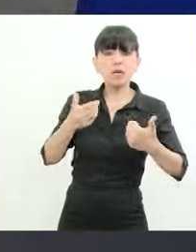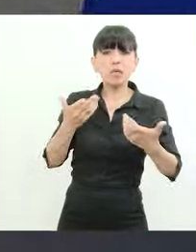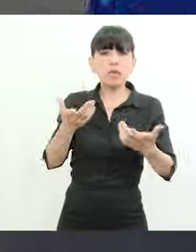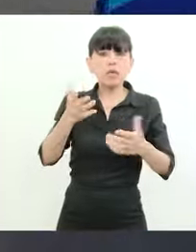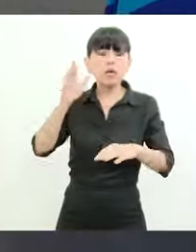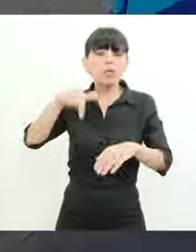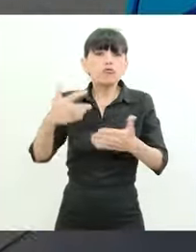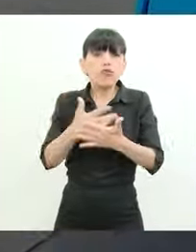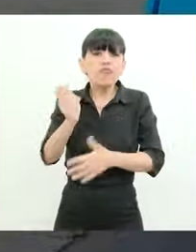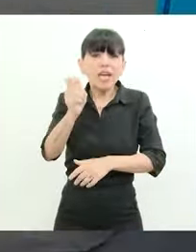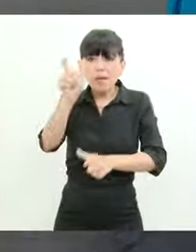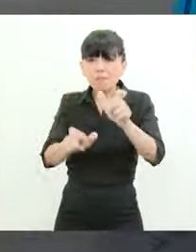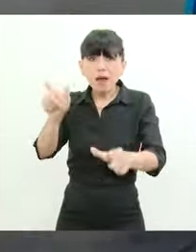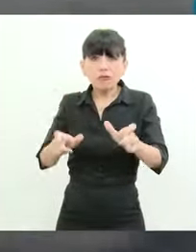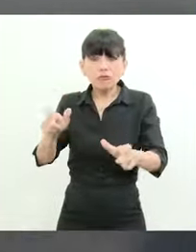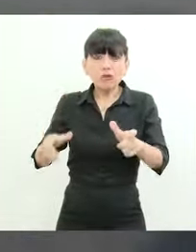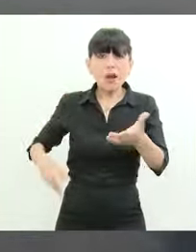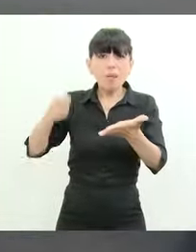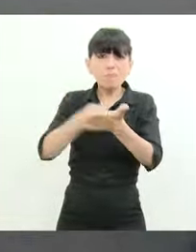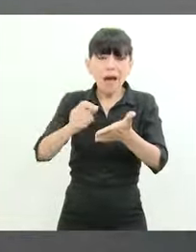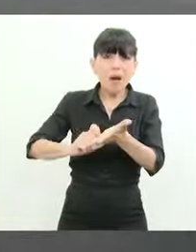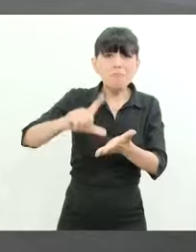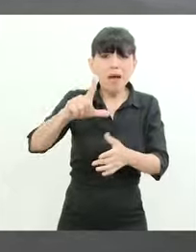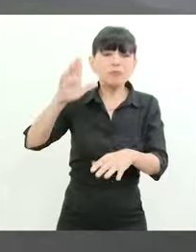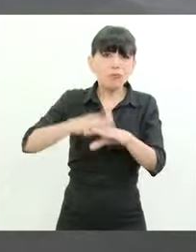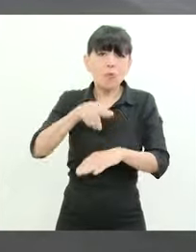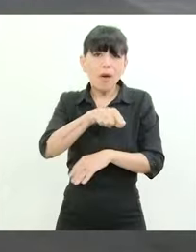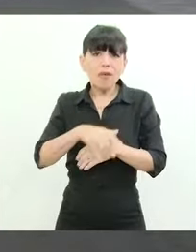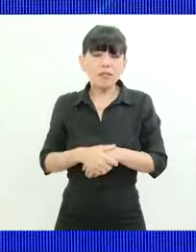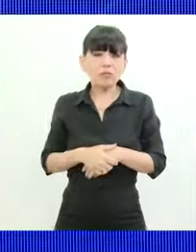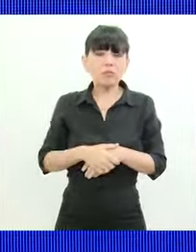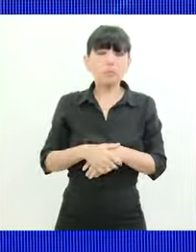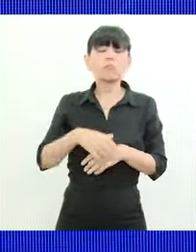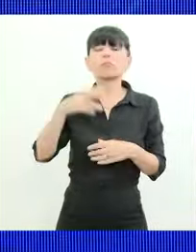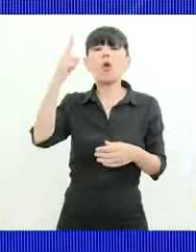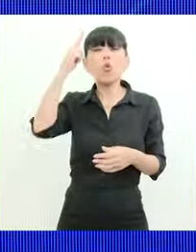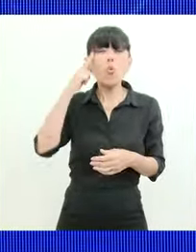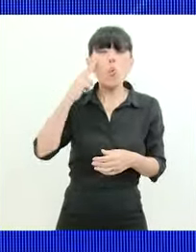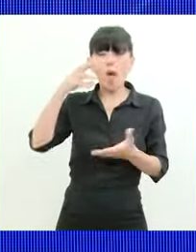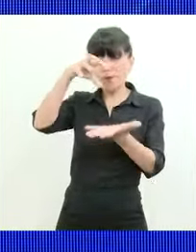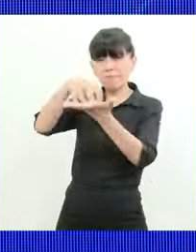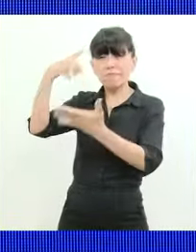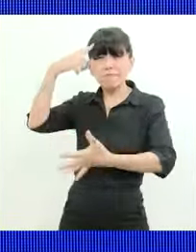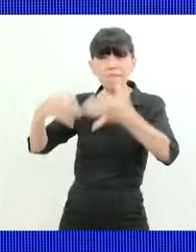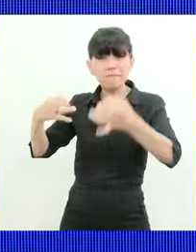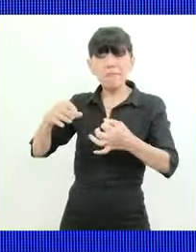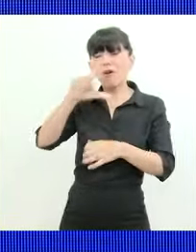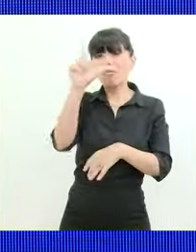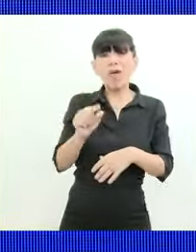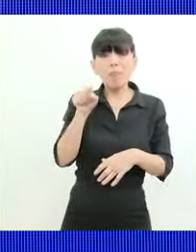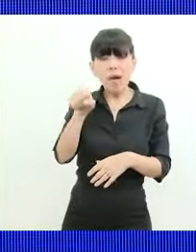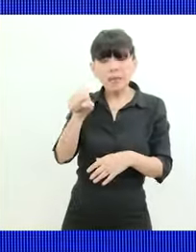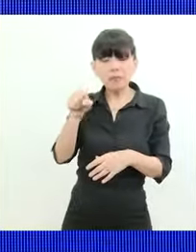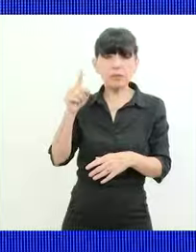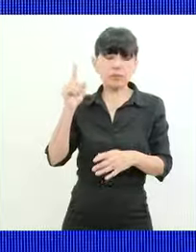porque la empresa no tiene competencia 9 juzgados federales distintos del país que no tienen ámbito territorial en la provincia de Entre